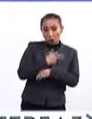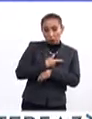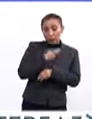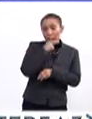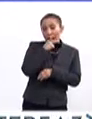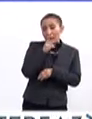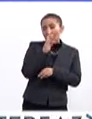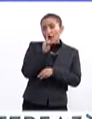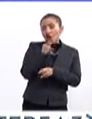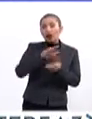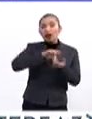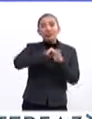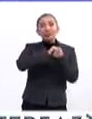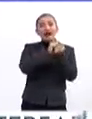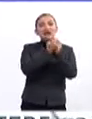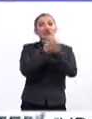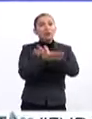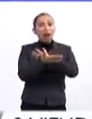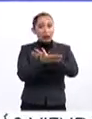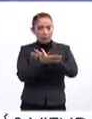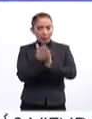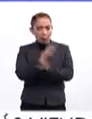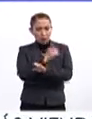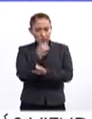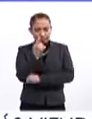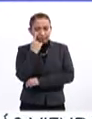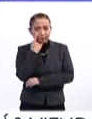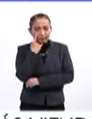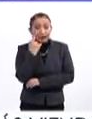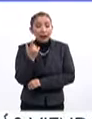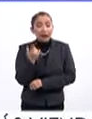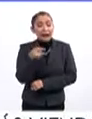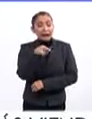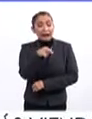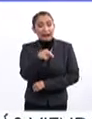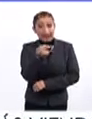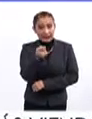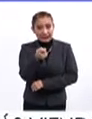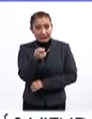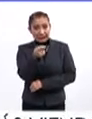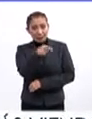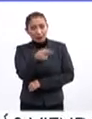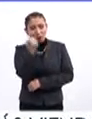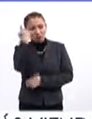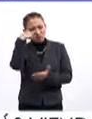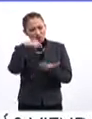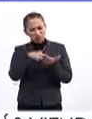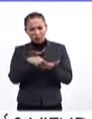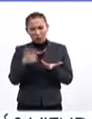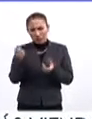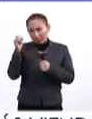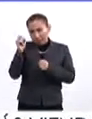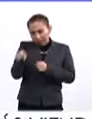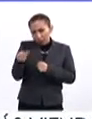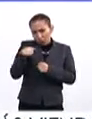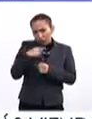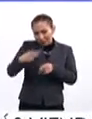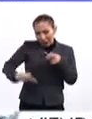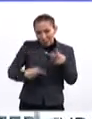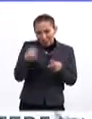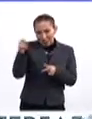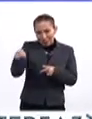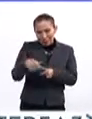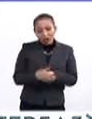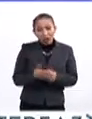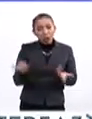utilizar la palabra transformar porque creo que nos hace preguntarnos eso que exactamente usted me está